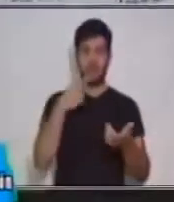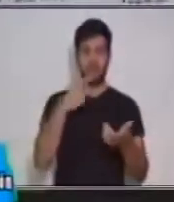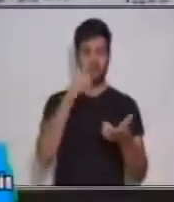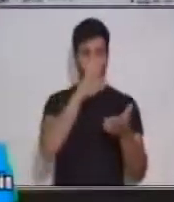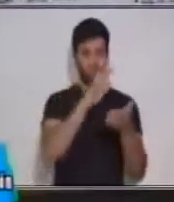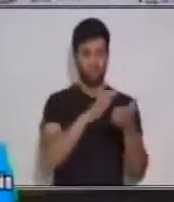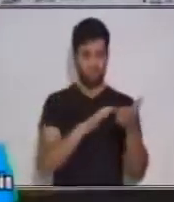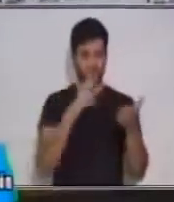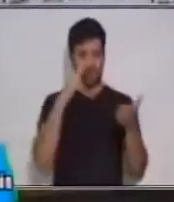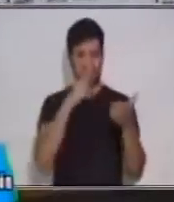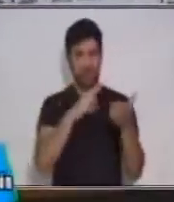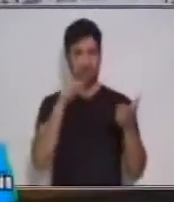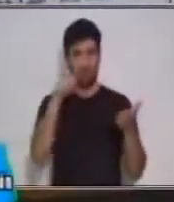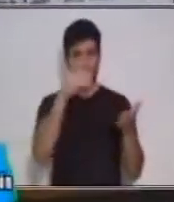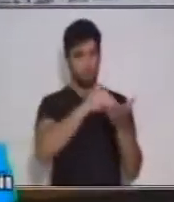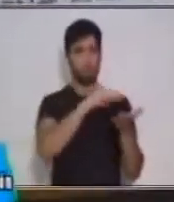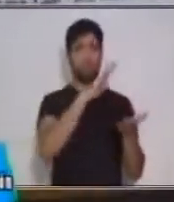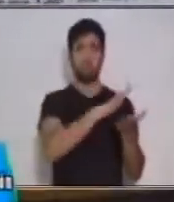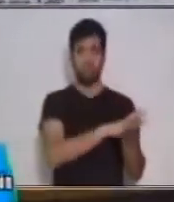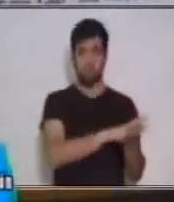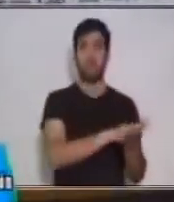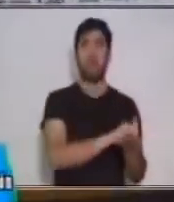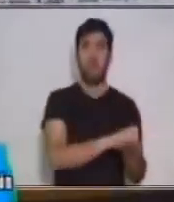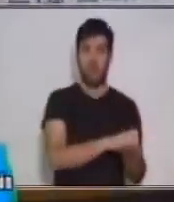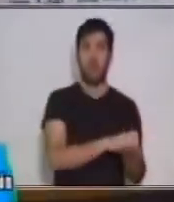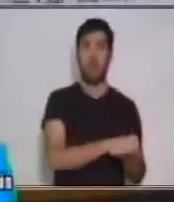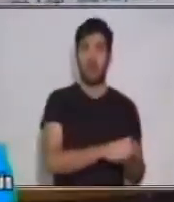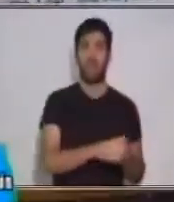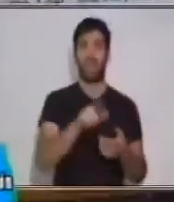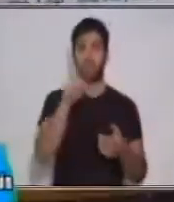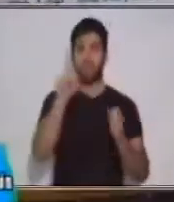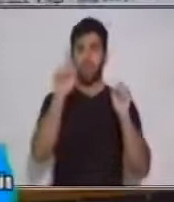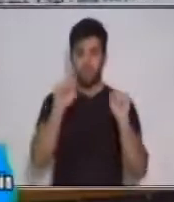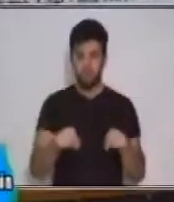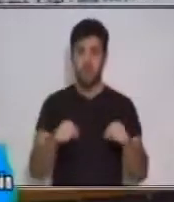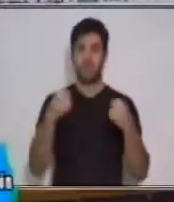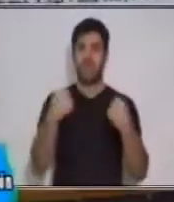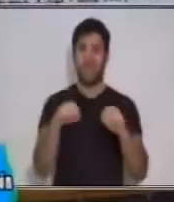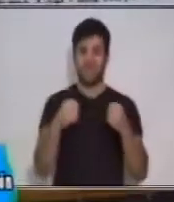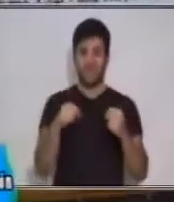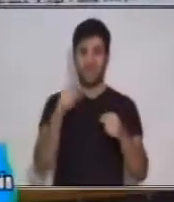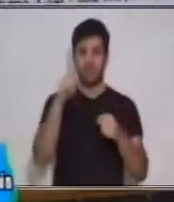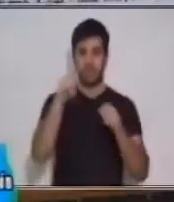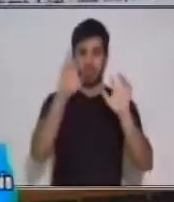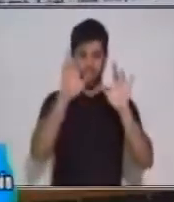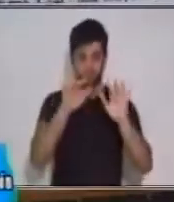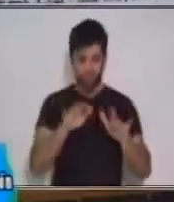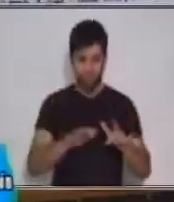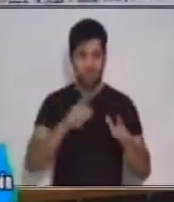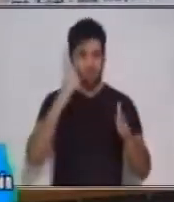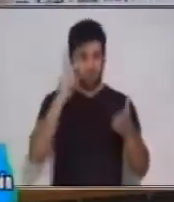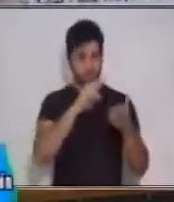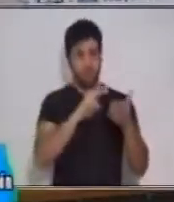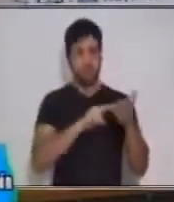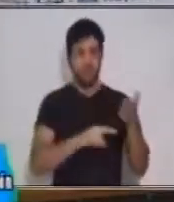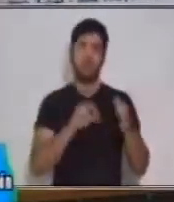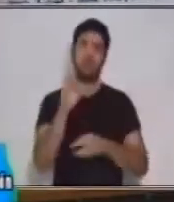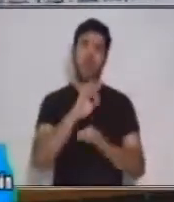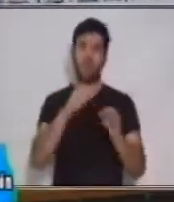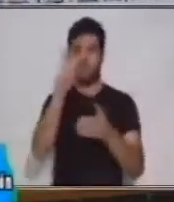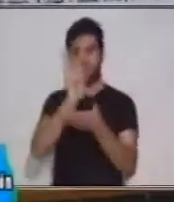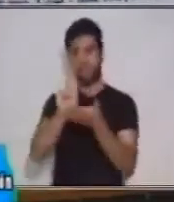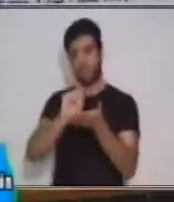forma de que tú puedas armar ciertos textos. En algún momento indicado te han dejado tal vez alguna